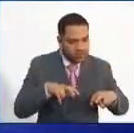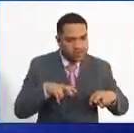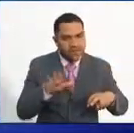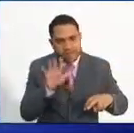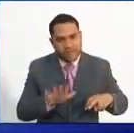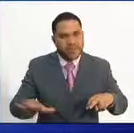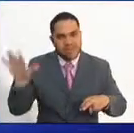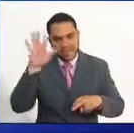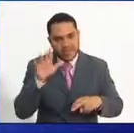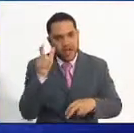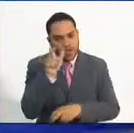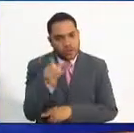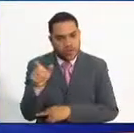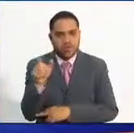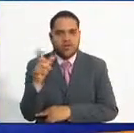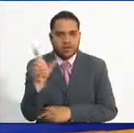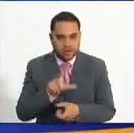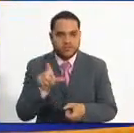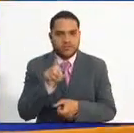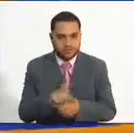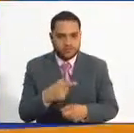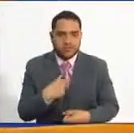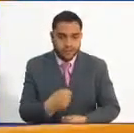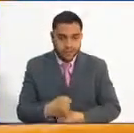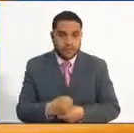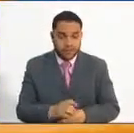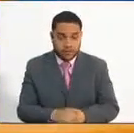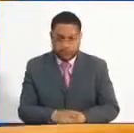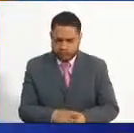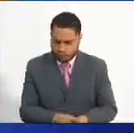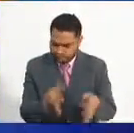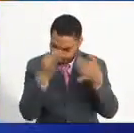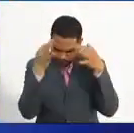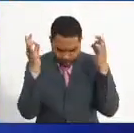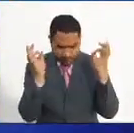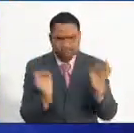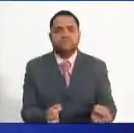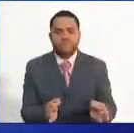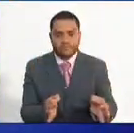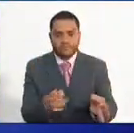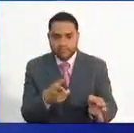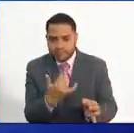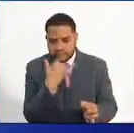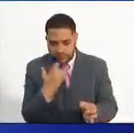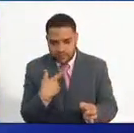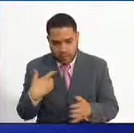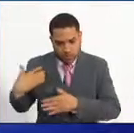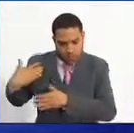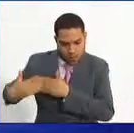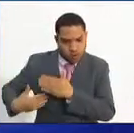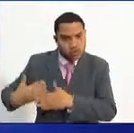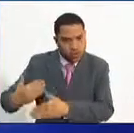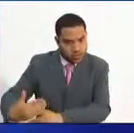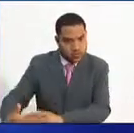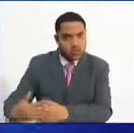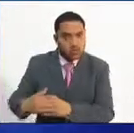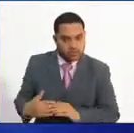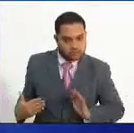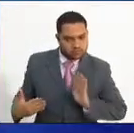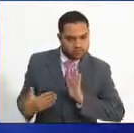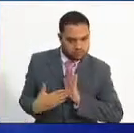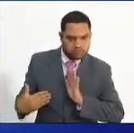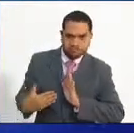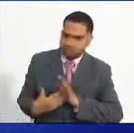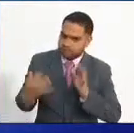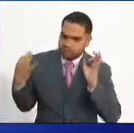Contraloría de Cundinamarca. Puedo dar fe del proceso que surte con